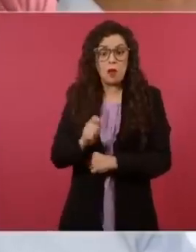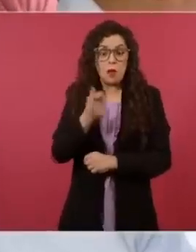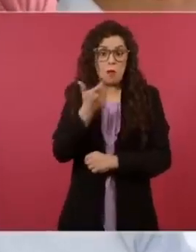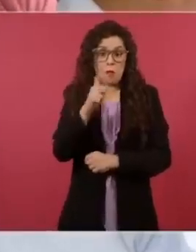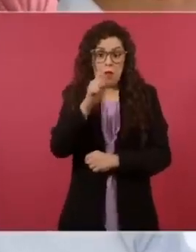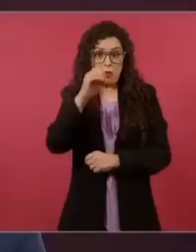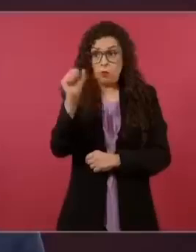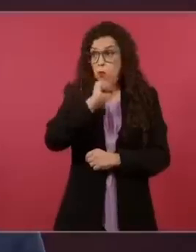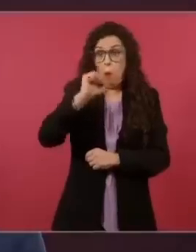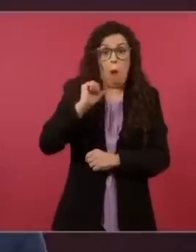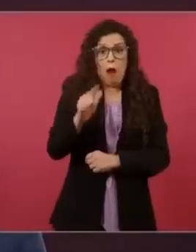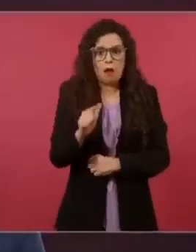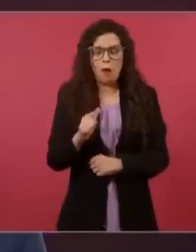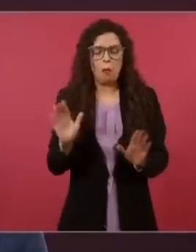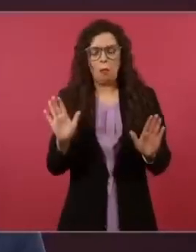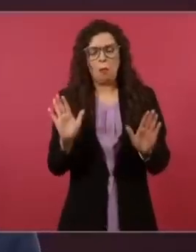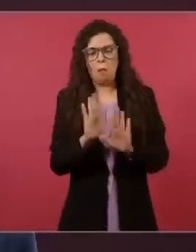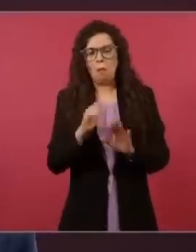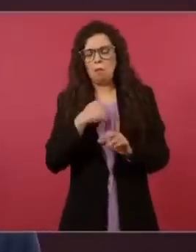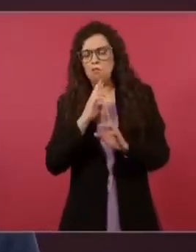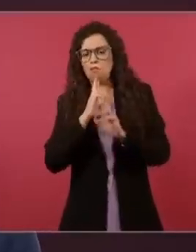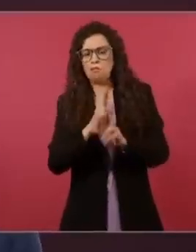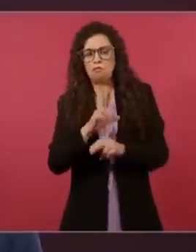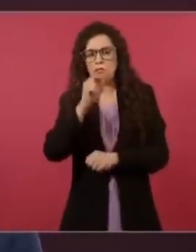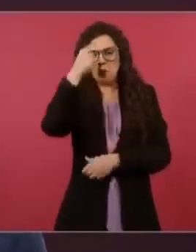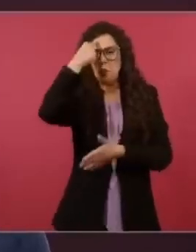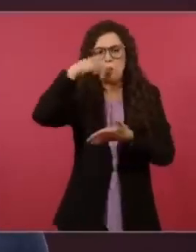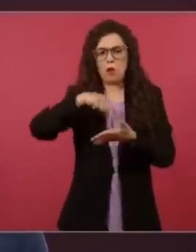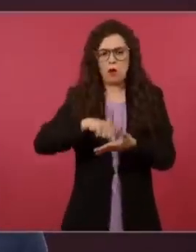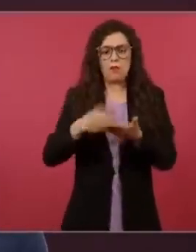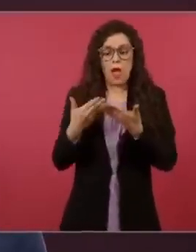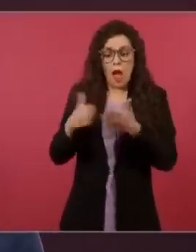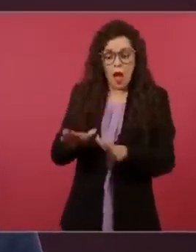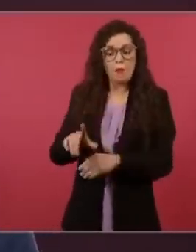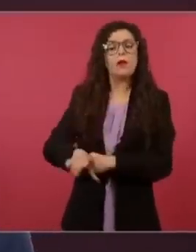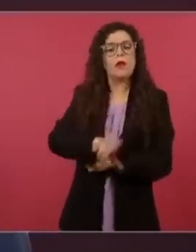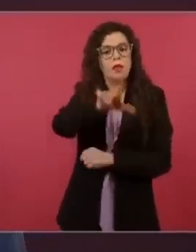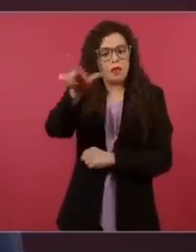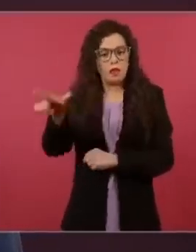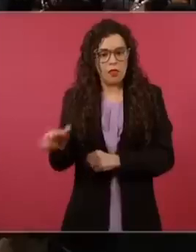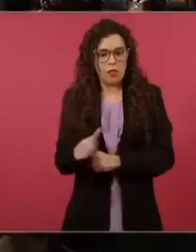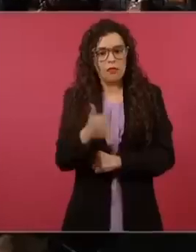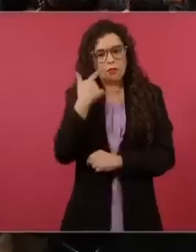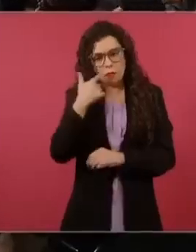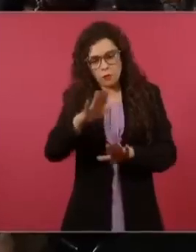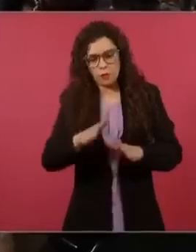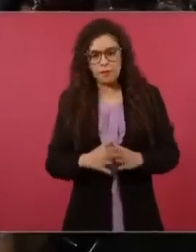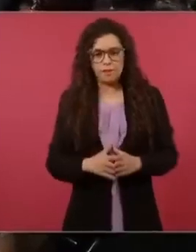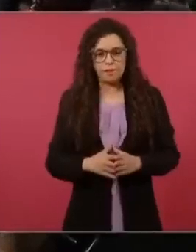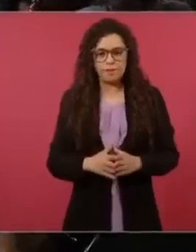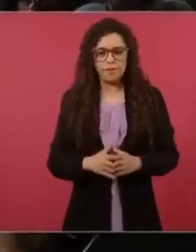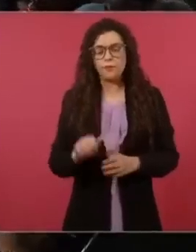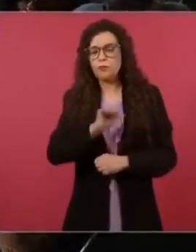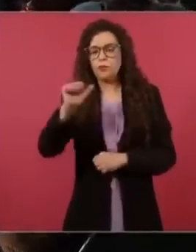No, no creo que haya impacto. Se va a abrir este proceso y ya en su momento la aprobación. Mi siguiente pregunta es